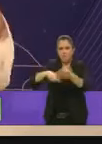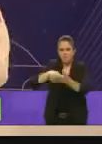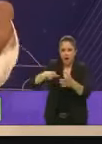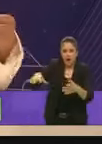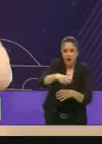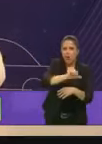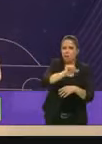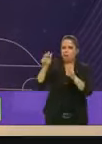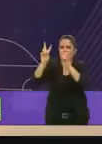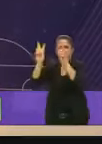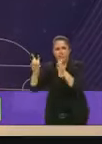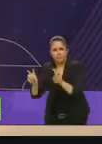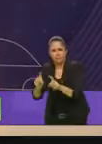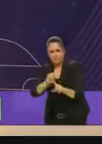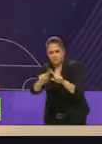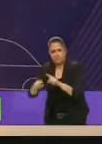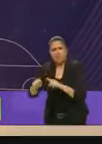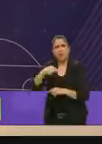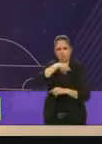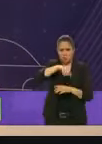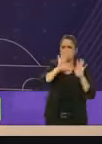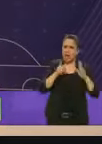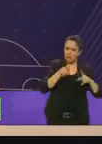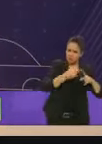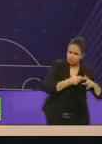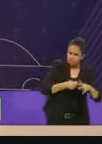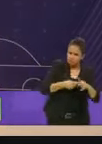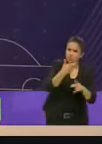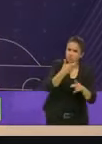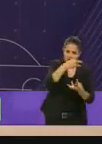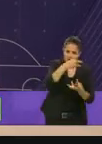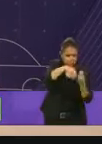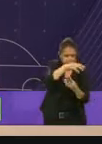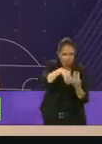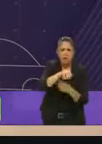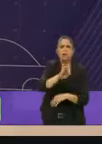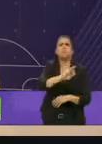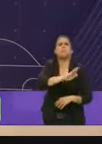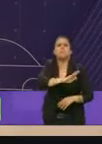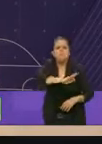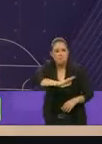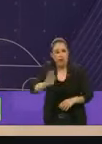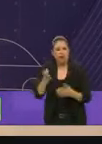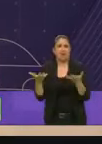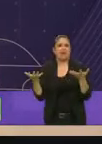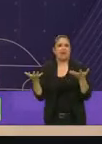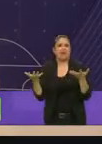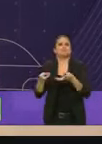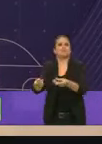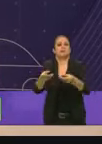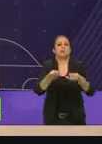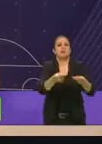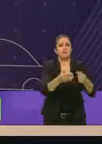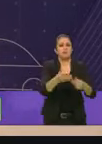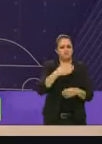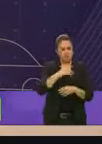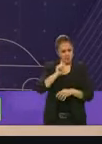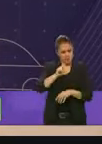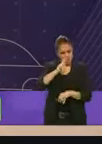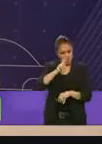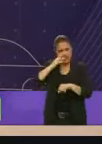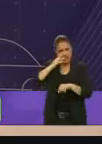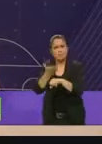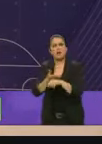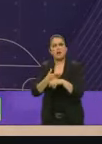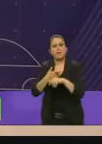hemos hecho las cuentas y tenemos las condiciones para poder enfrentarlo. Somos responsables y